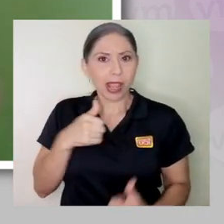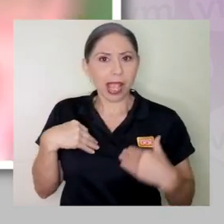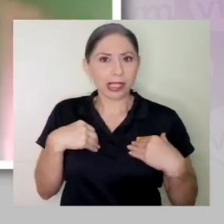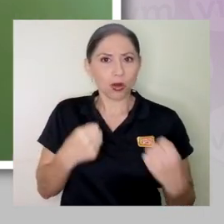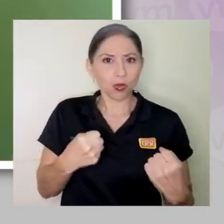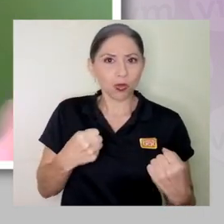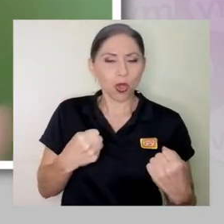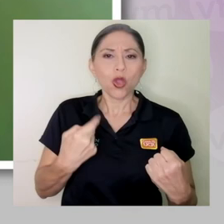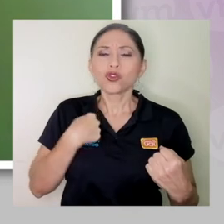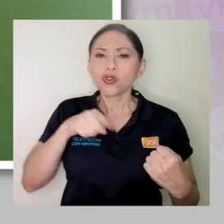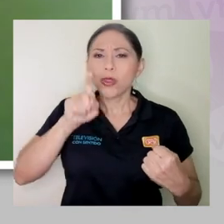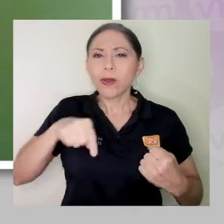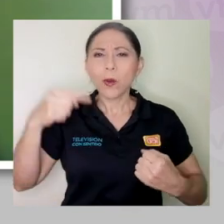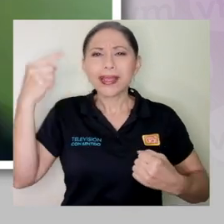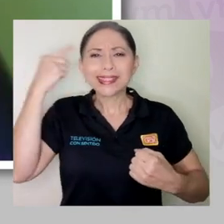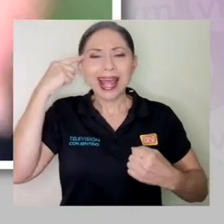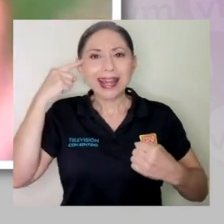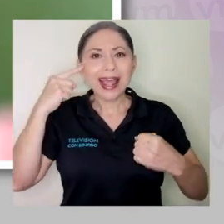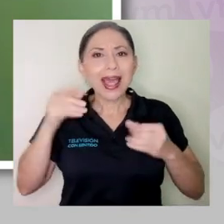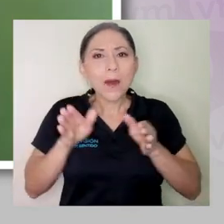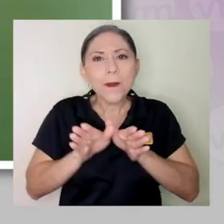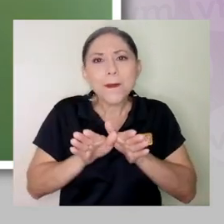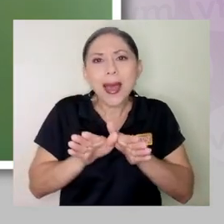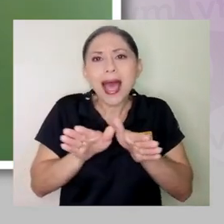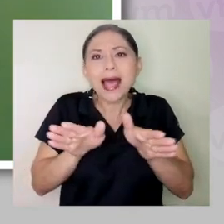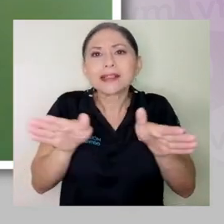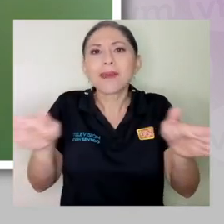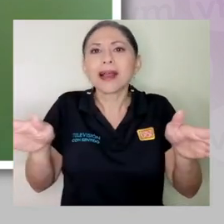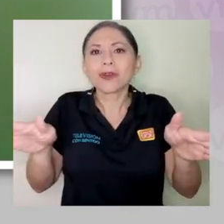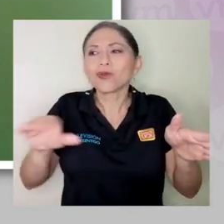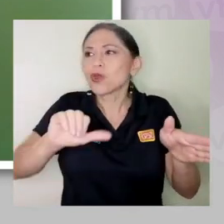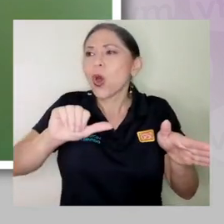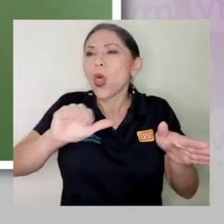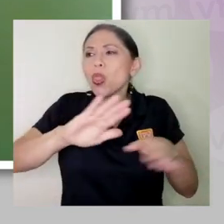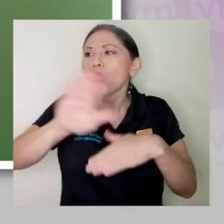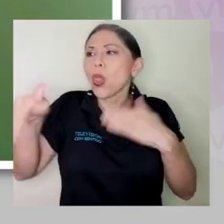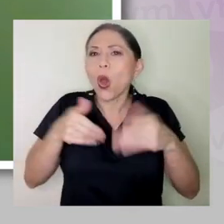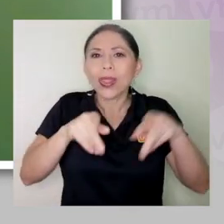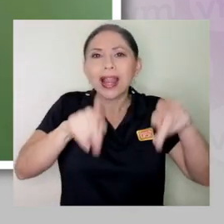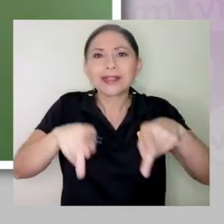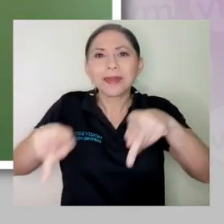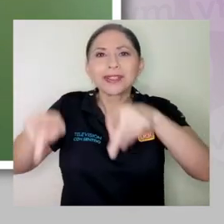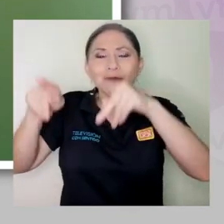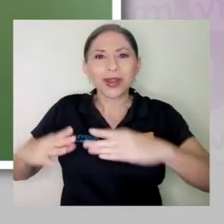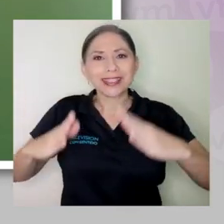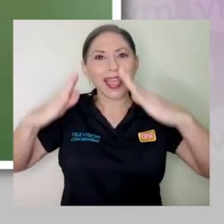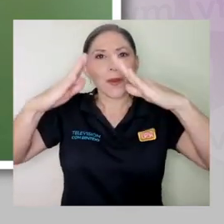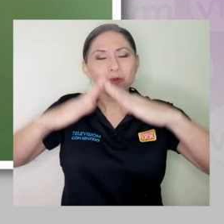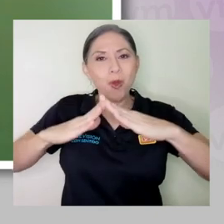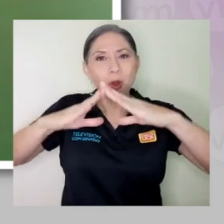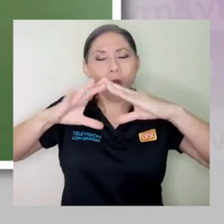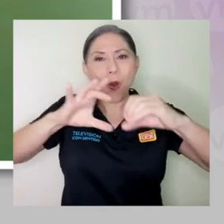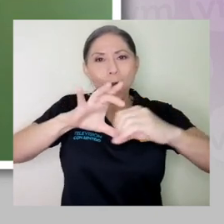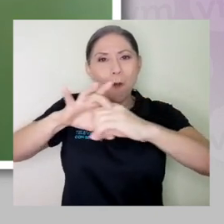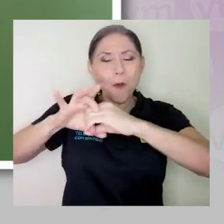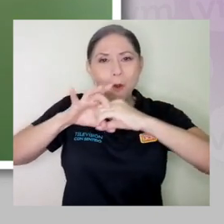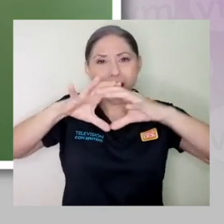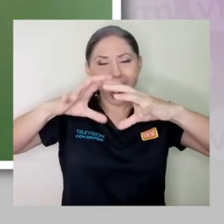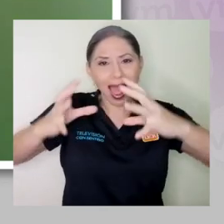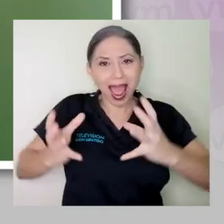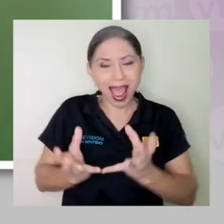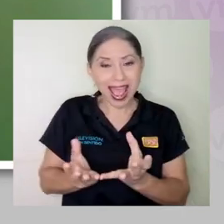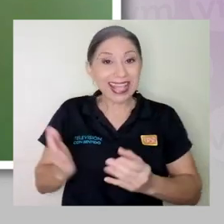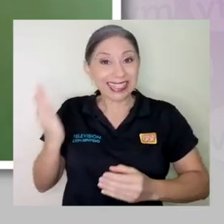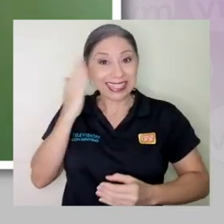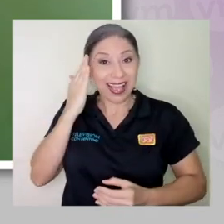más macro, más en todas las demás personas que confiamos en este planeta y saber que realmente lo que yo consumo